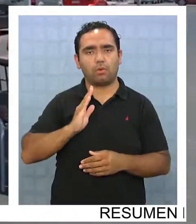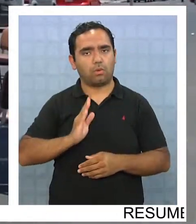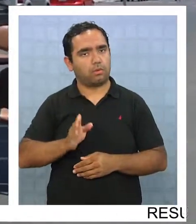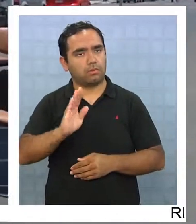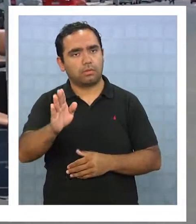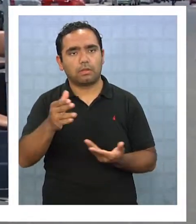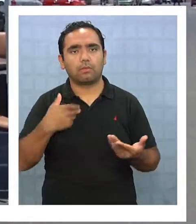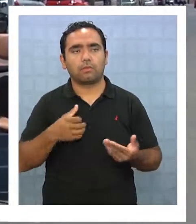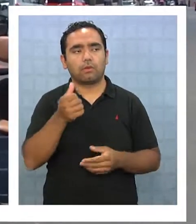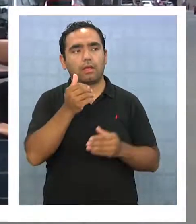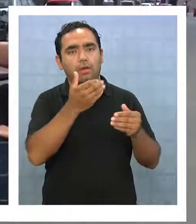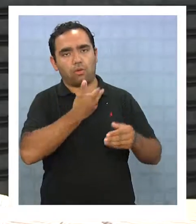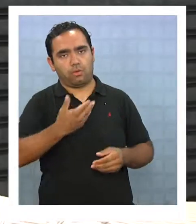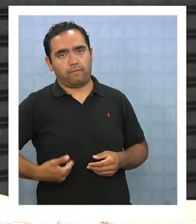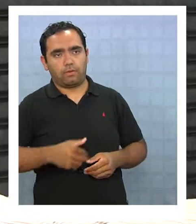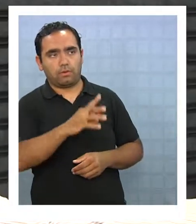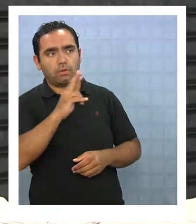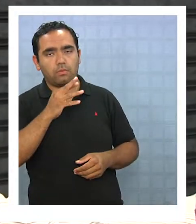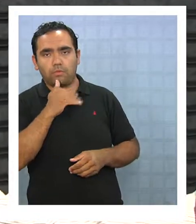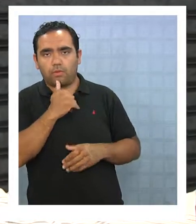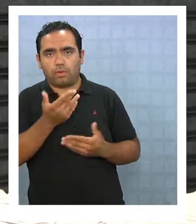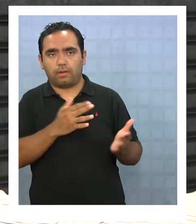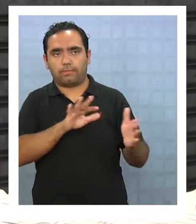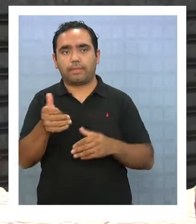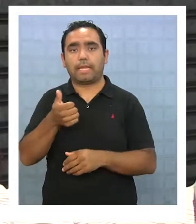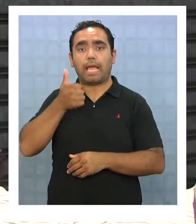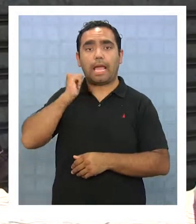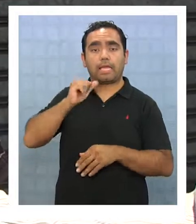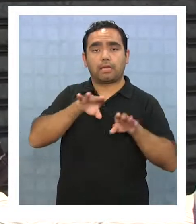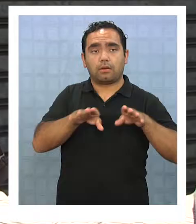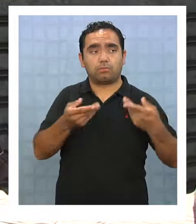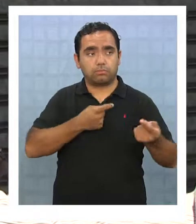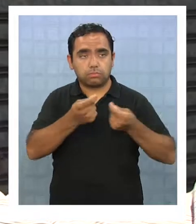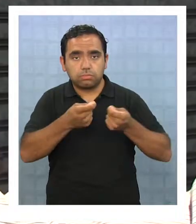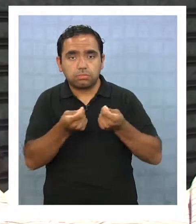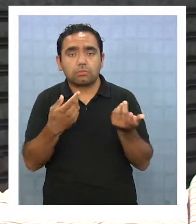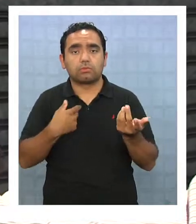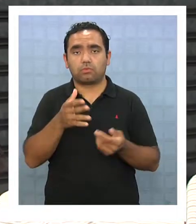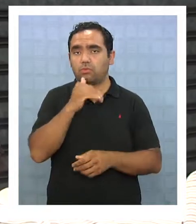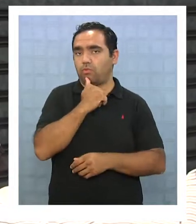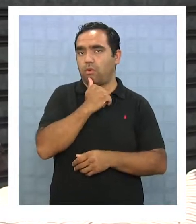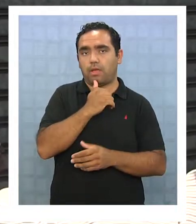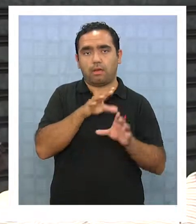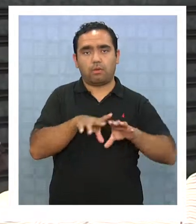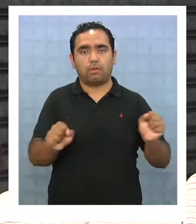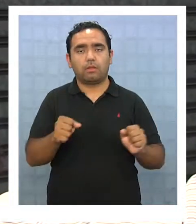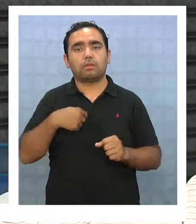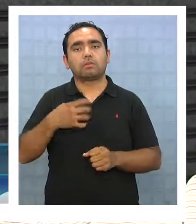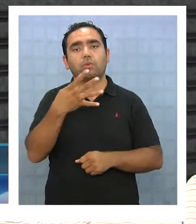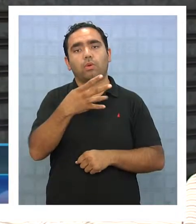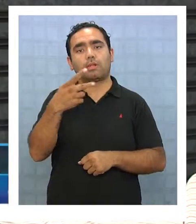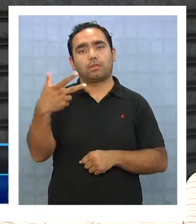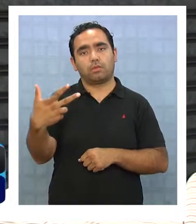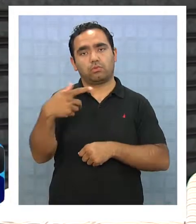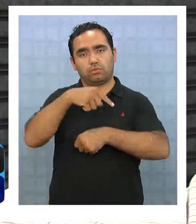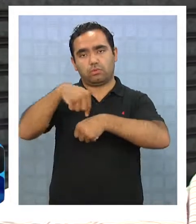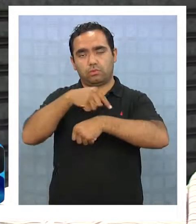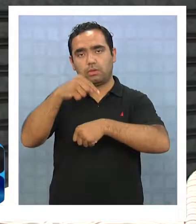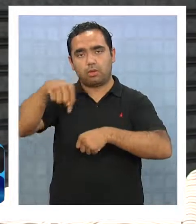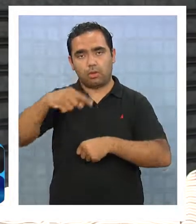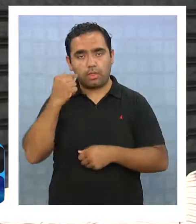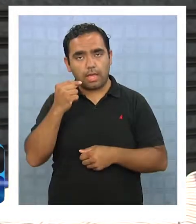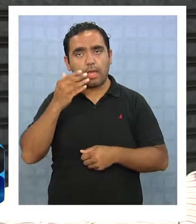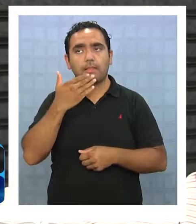del Ejecutivo. La mesa de negociación ayer no llegó a acuerdo, por lo tanto se convocó un paro de 48 horas, quiere decir que sería todo el día de hoy y mañana.